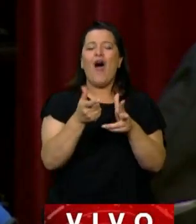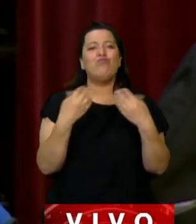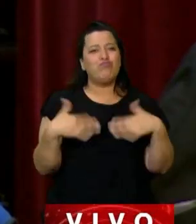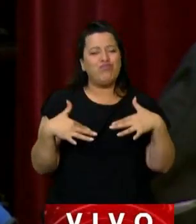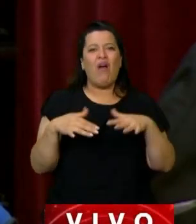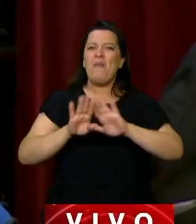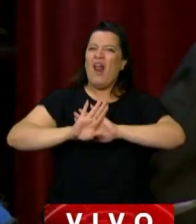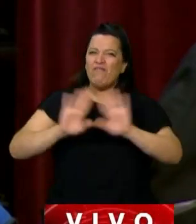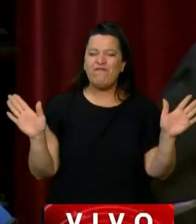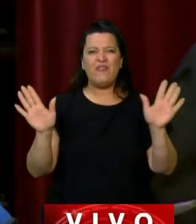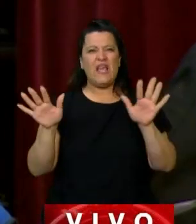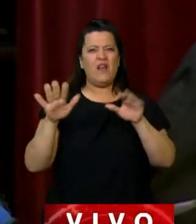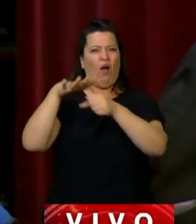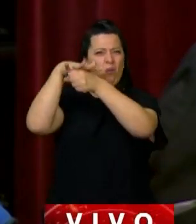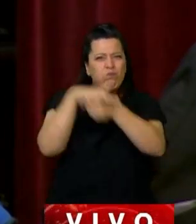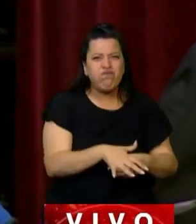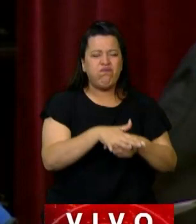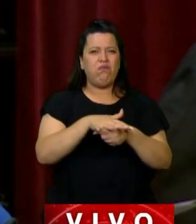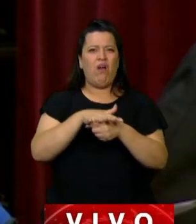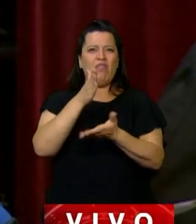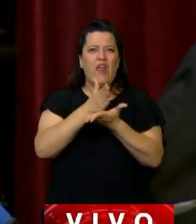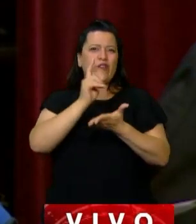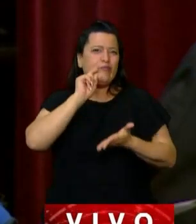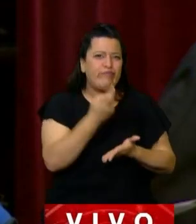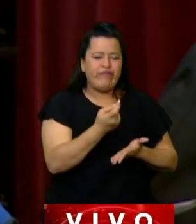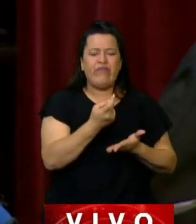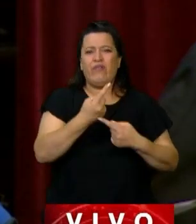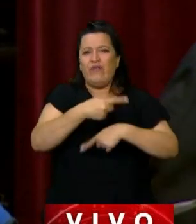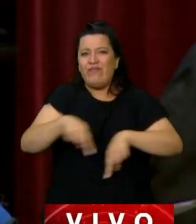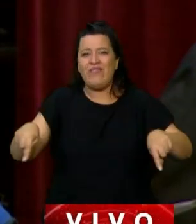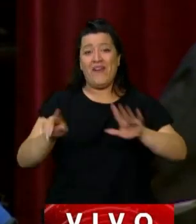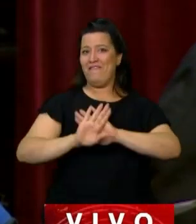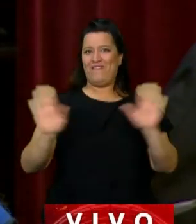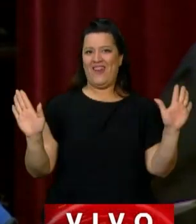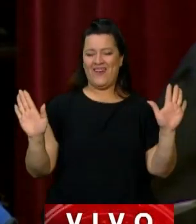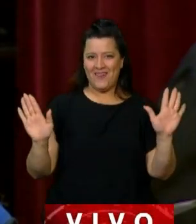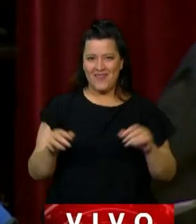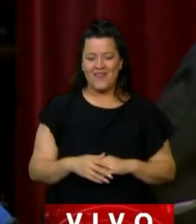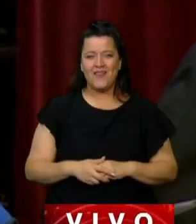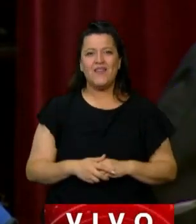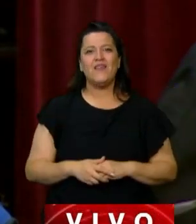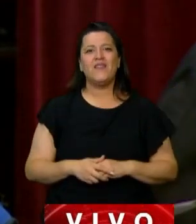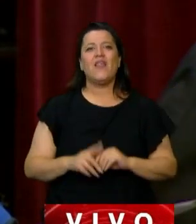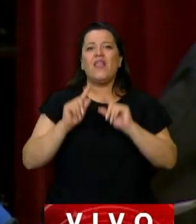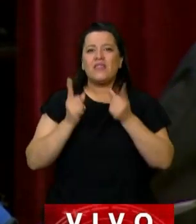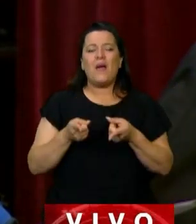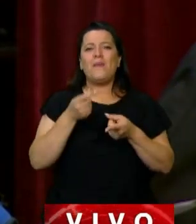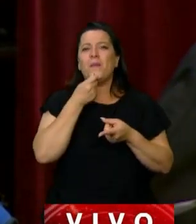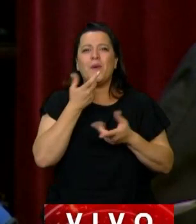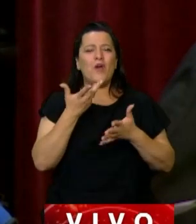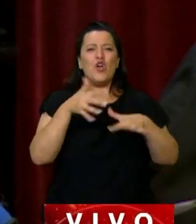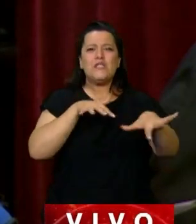un montón de situaciones de vulnerabilidad y también de situaciones